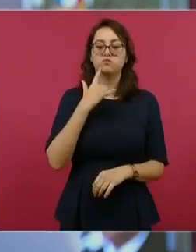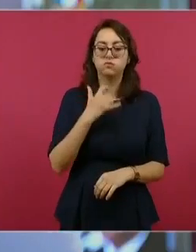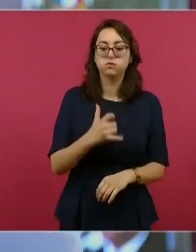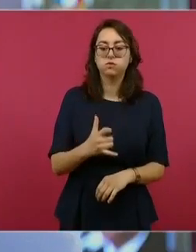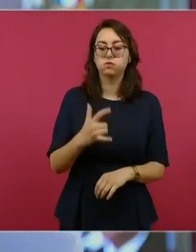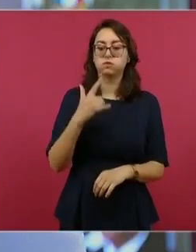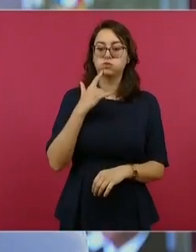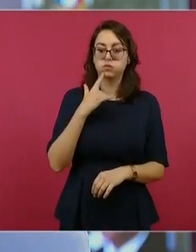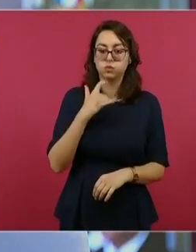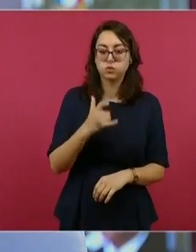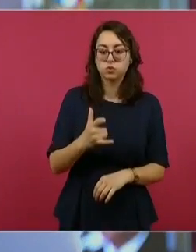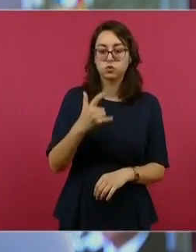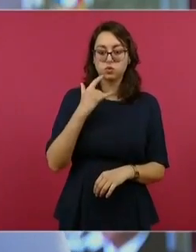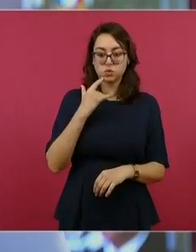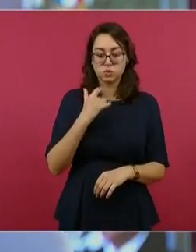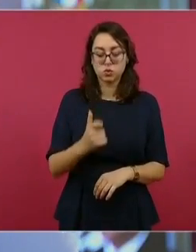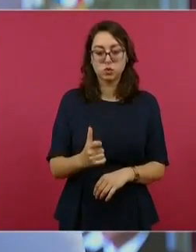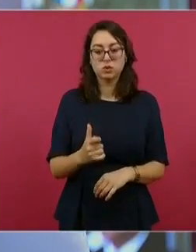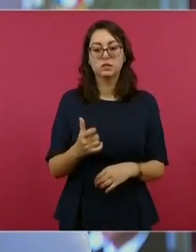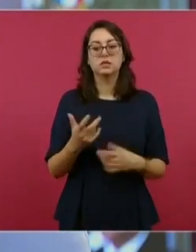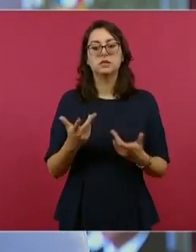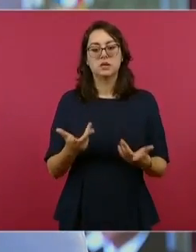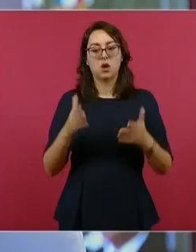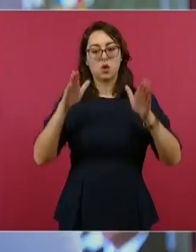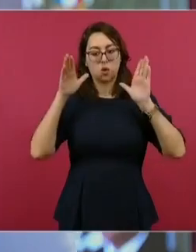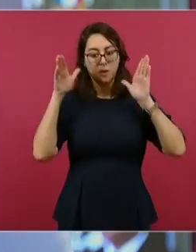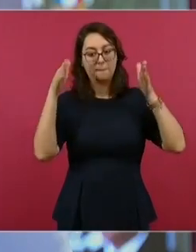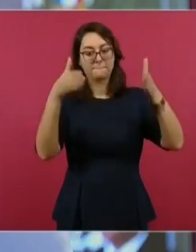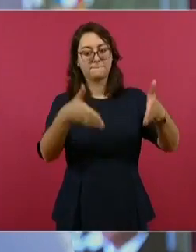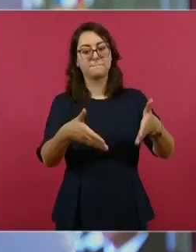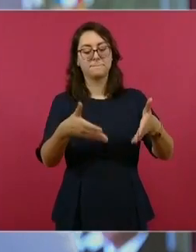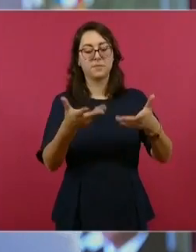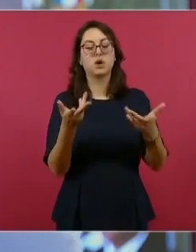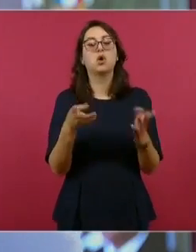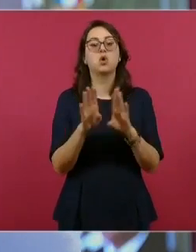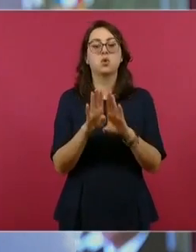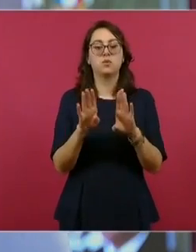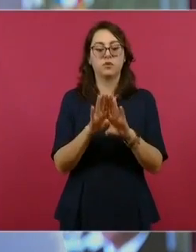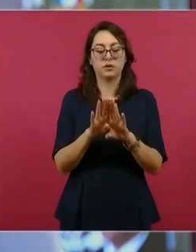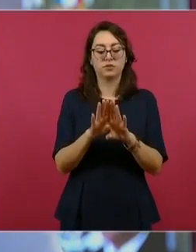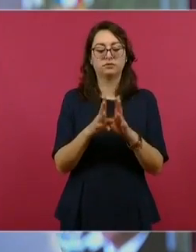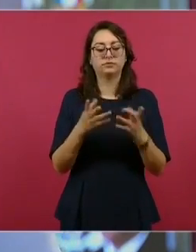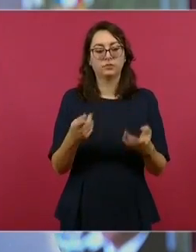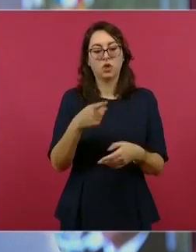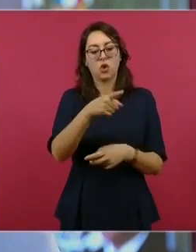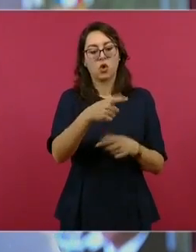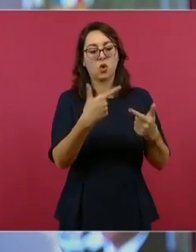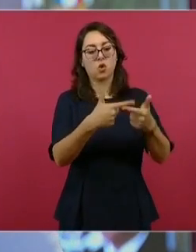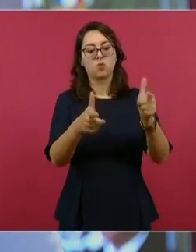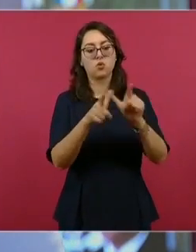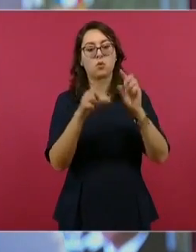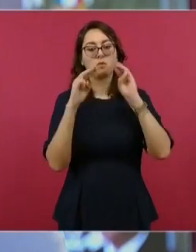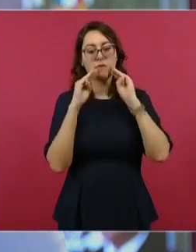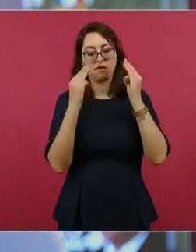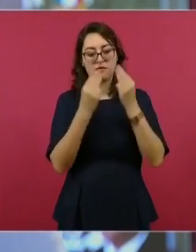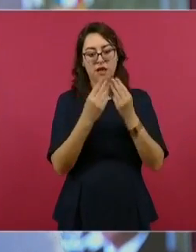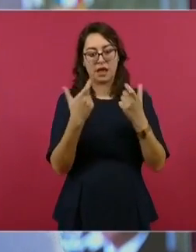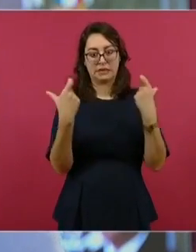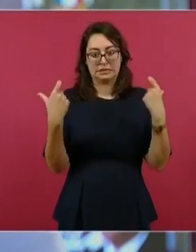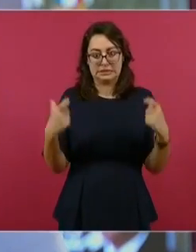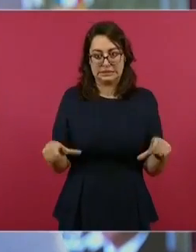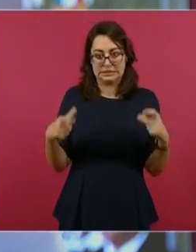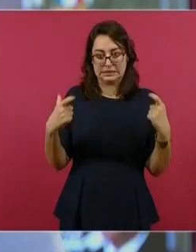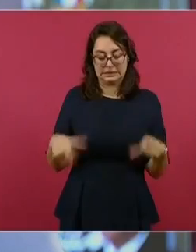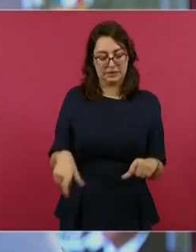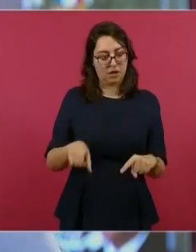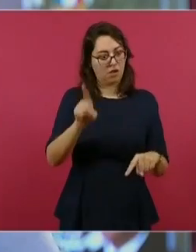del Estado mexicano también se han centrado en afectar la capacidad económica de los grupos delictivos a través